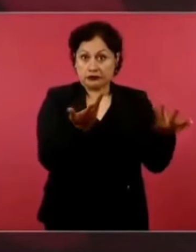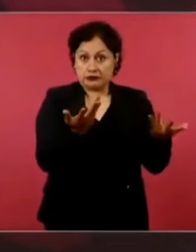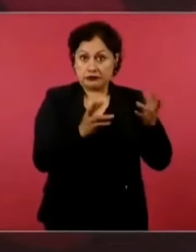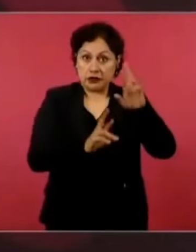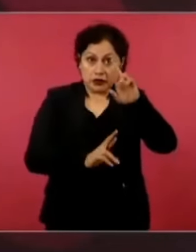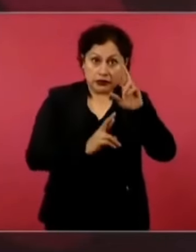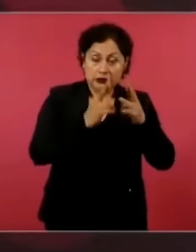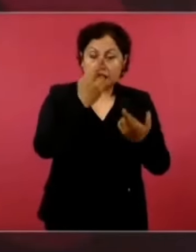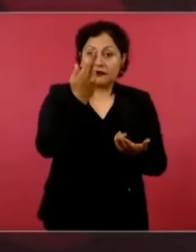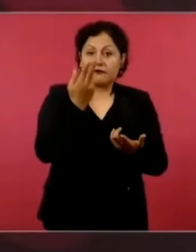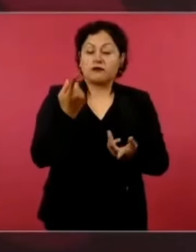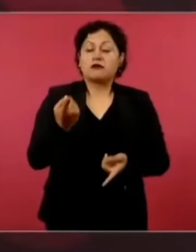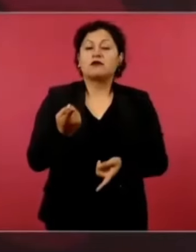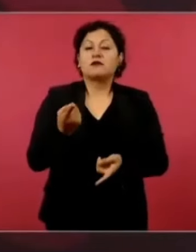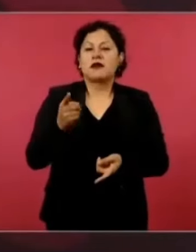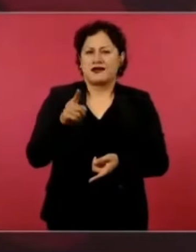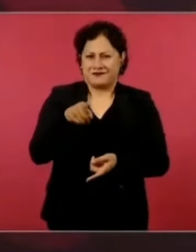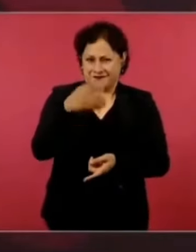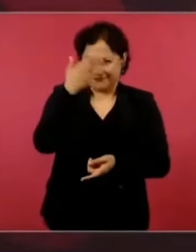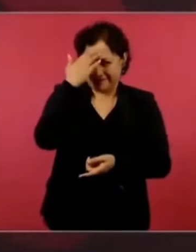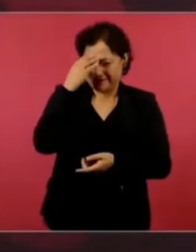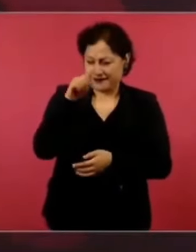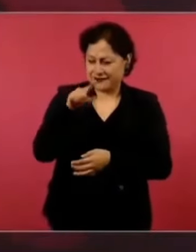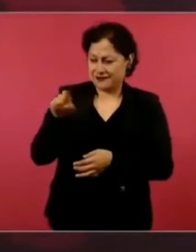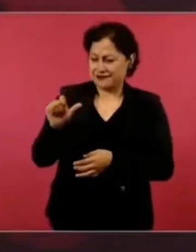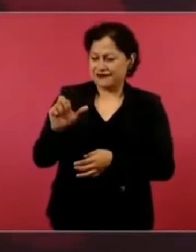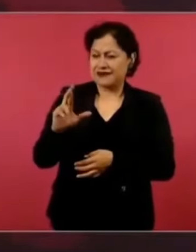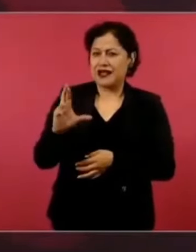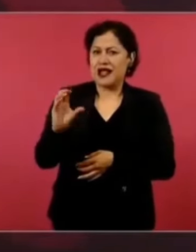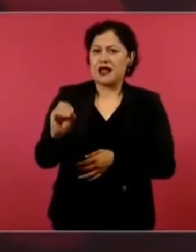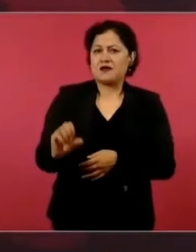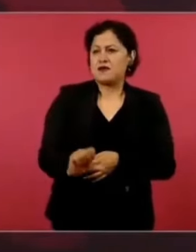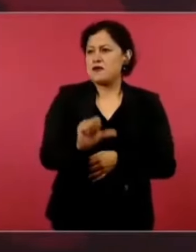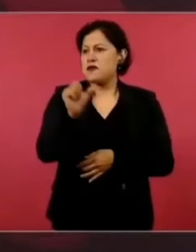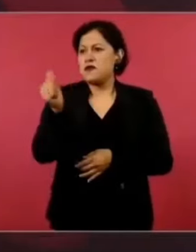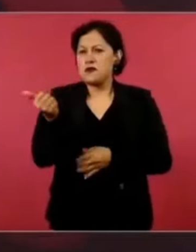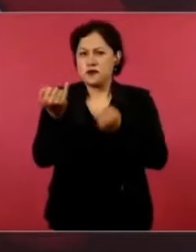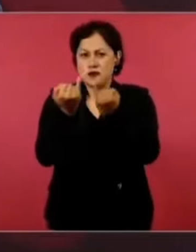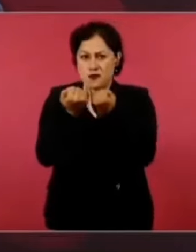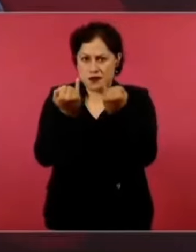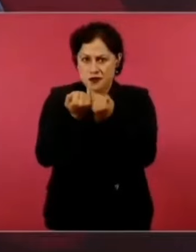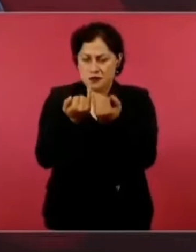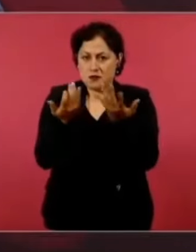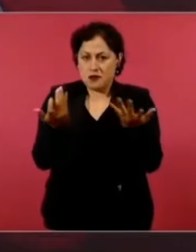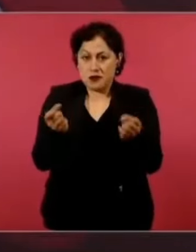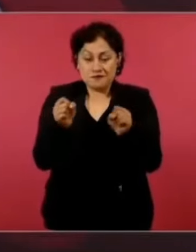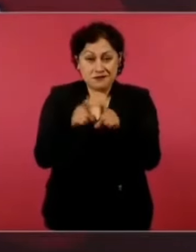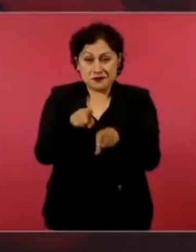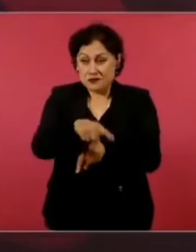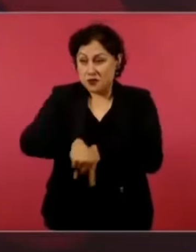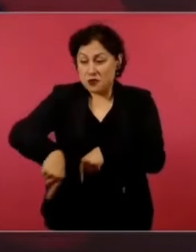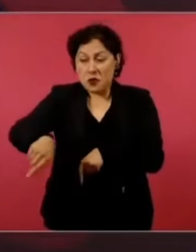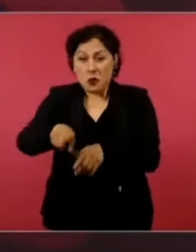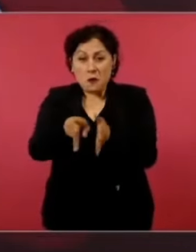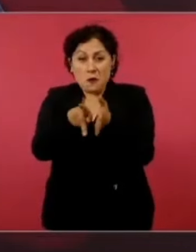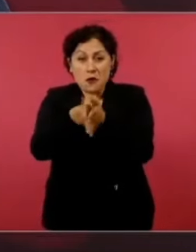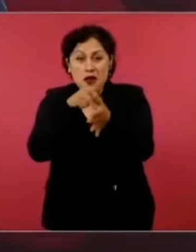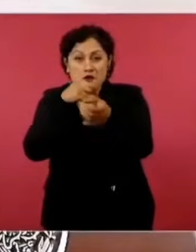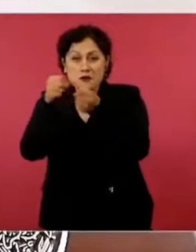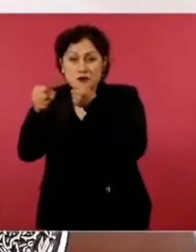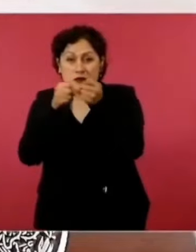y muchos otros. Son los periodistas de la República Restaurada los más